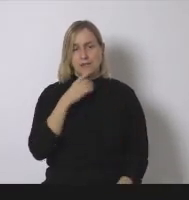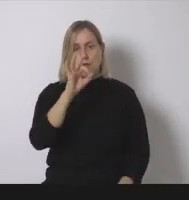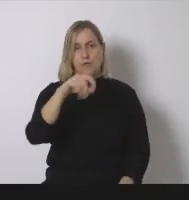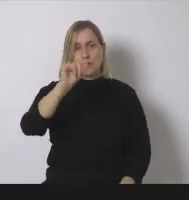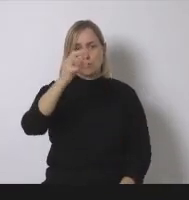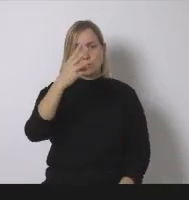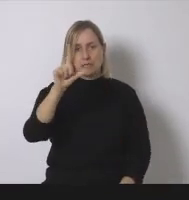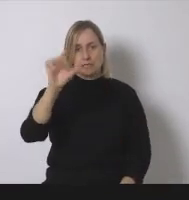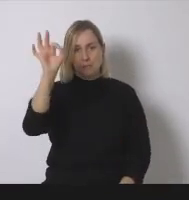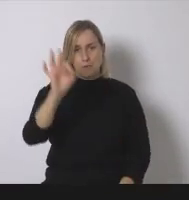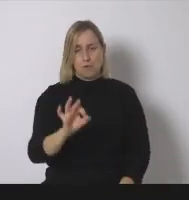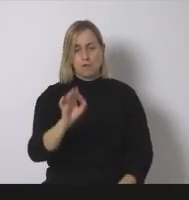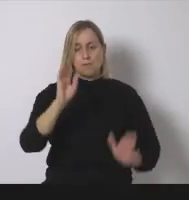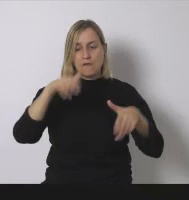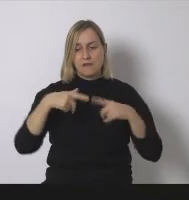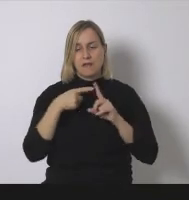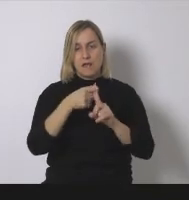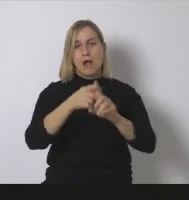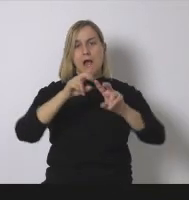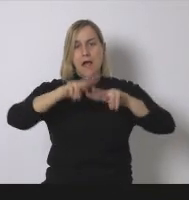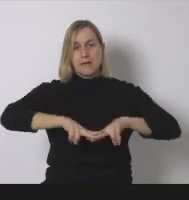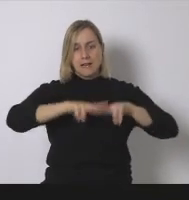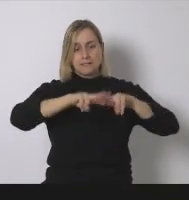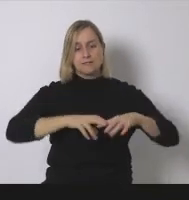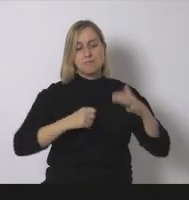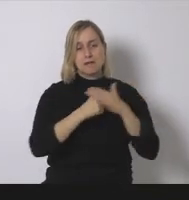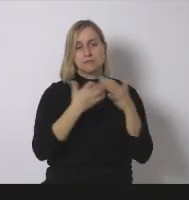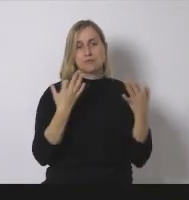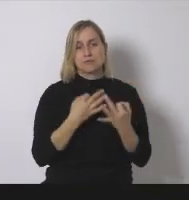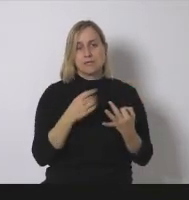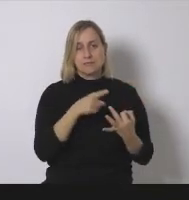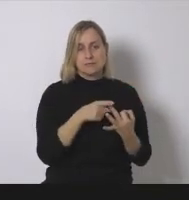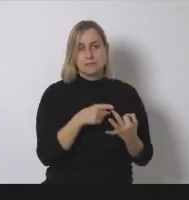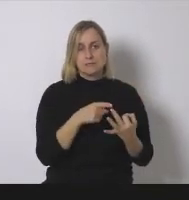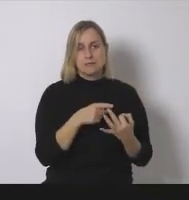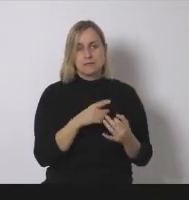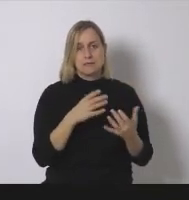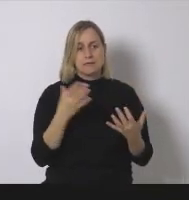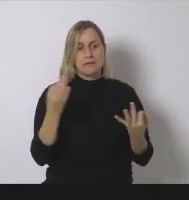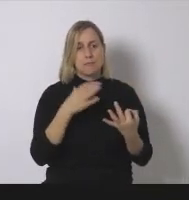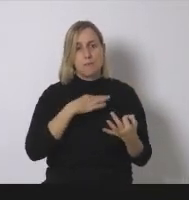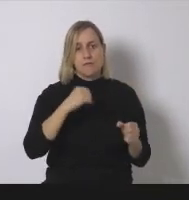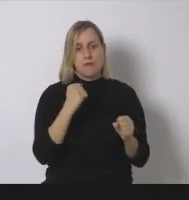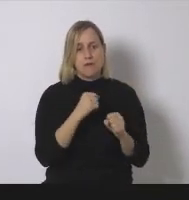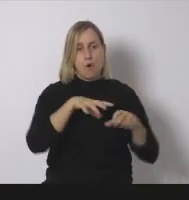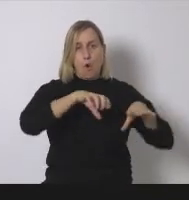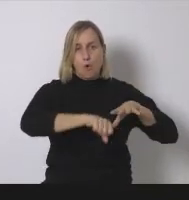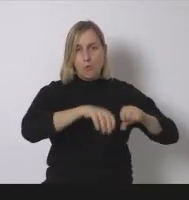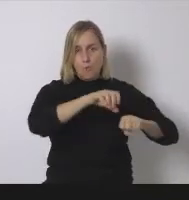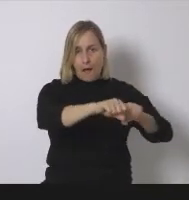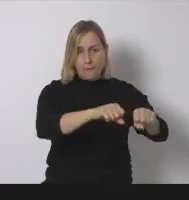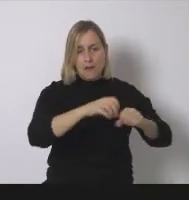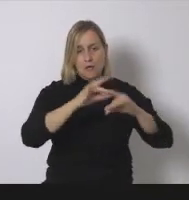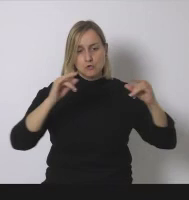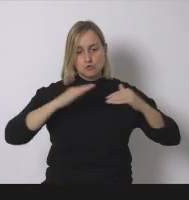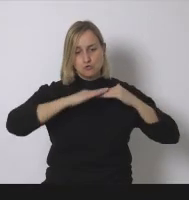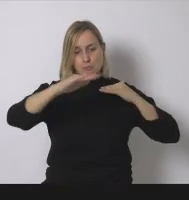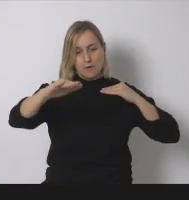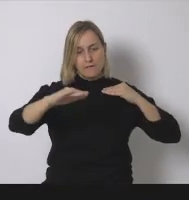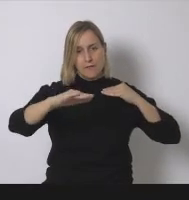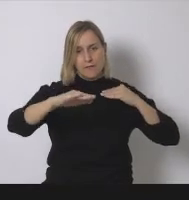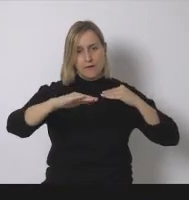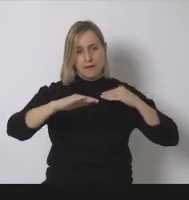qué es lo que sería ocupable potencialmente de la superficie agroganadera hacemos este mismo ejercicio con la parte de la superficie